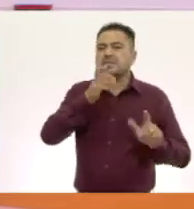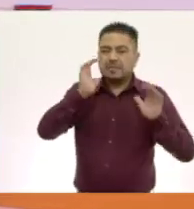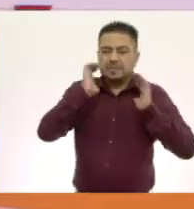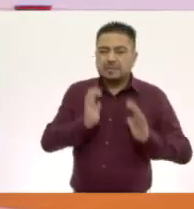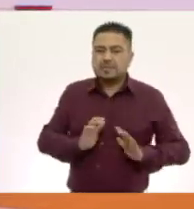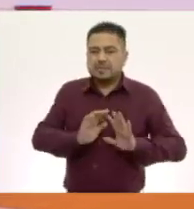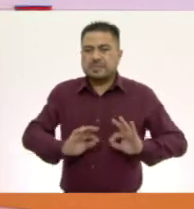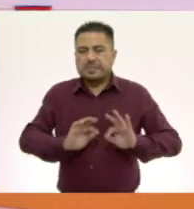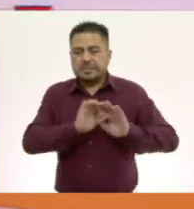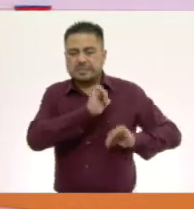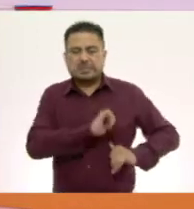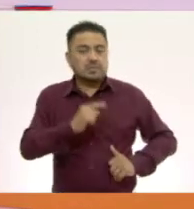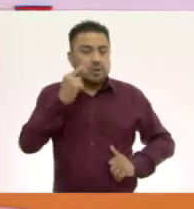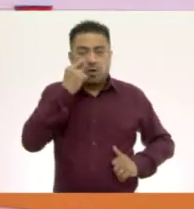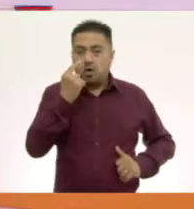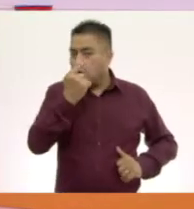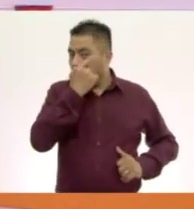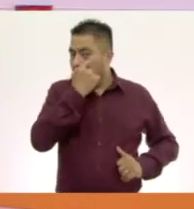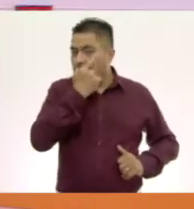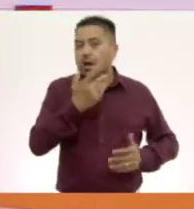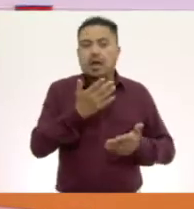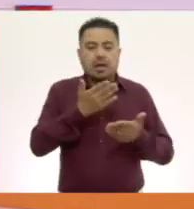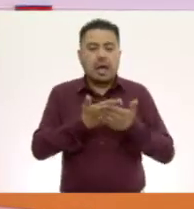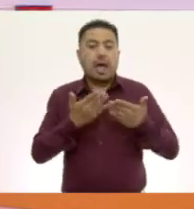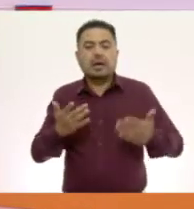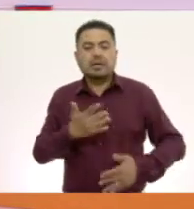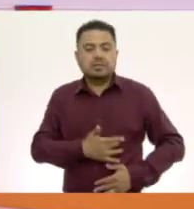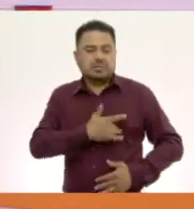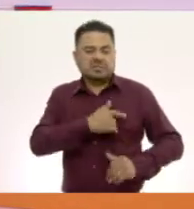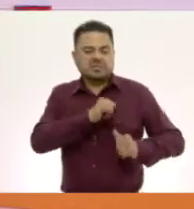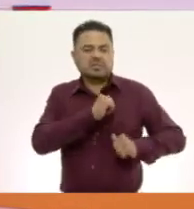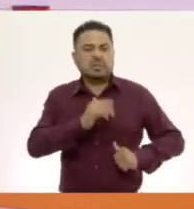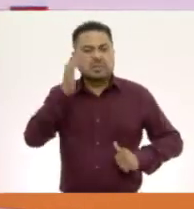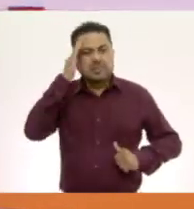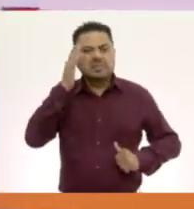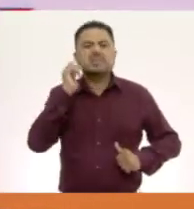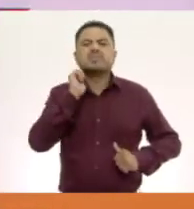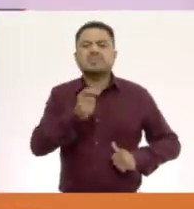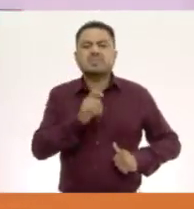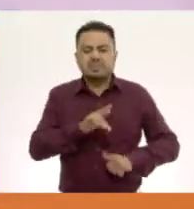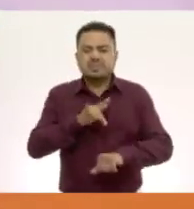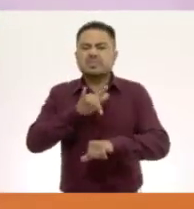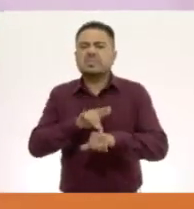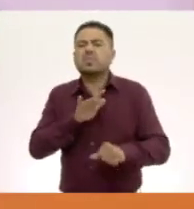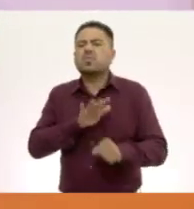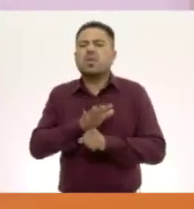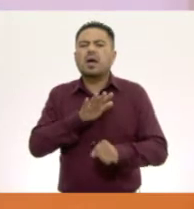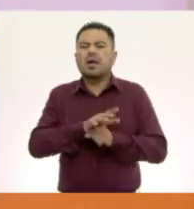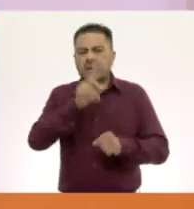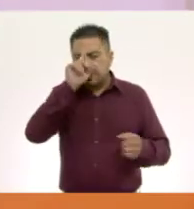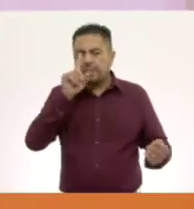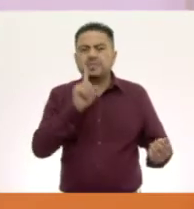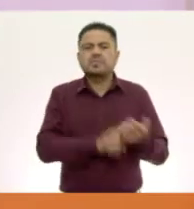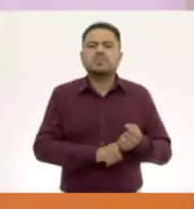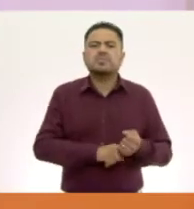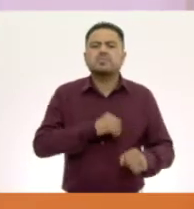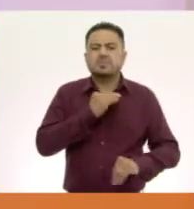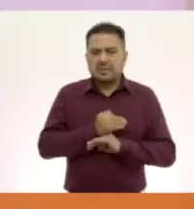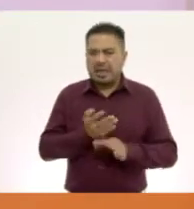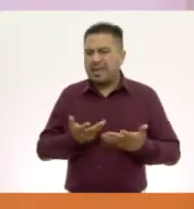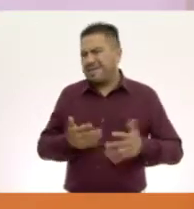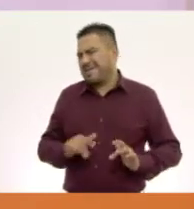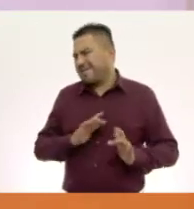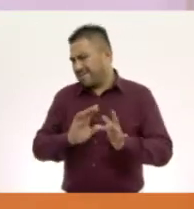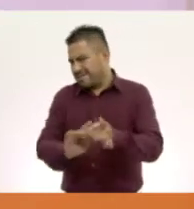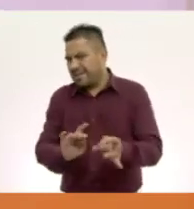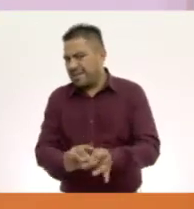principal era nuestro ojo? Bueno, pues ahora el sentido del tacto. ¿Cuál creen que sea ustedes? Ya lo hemos mencionado.